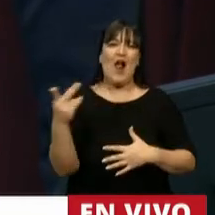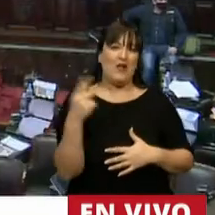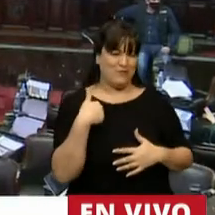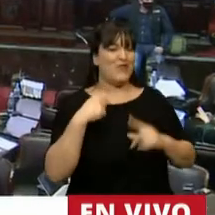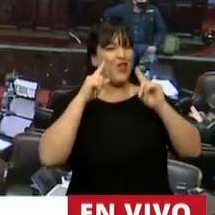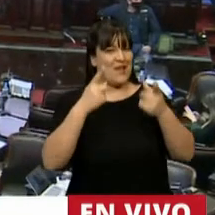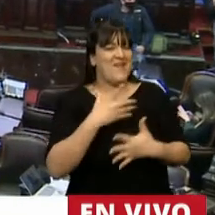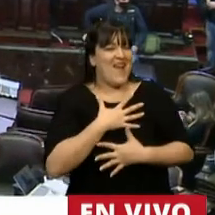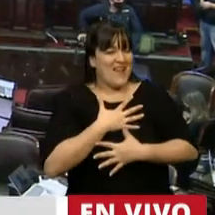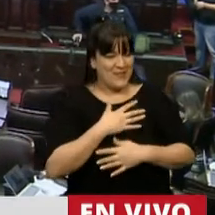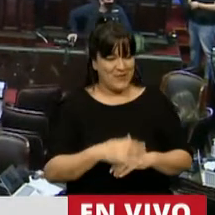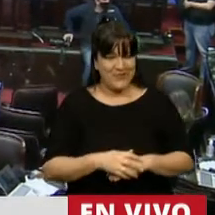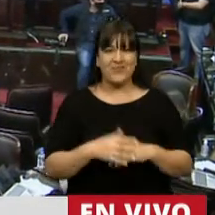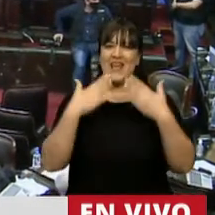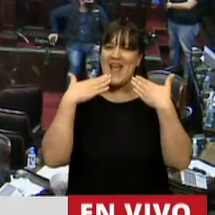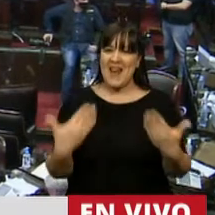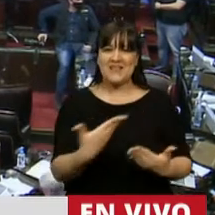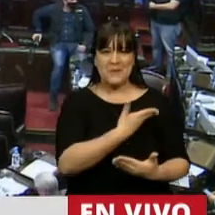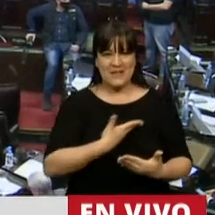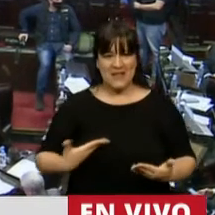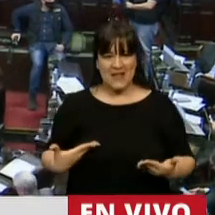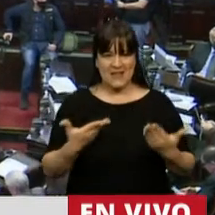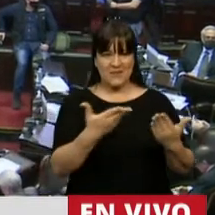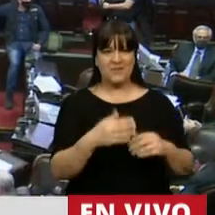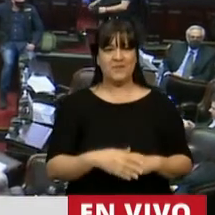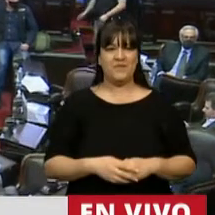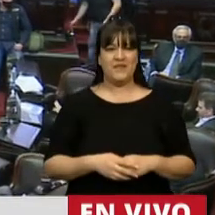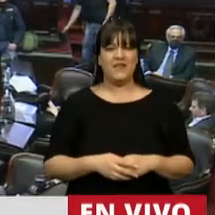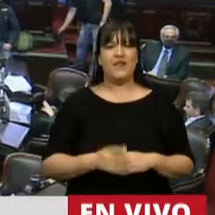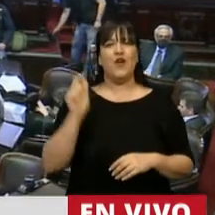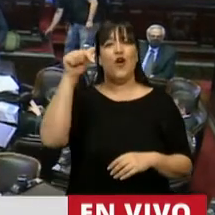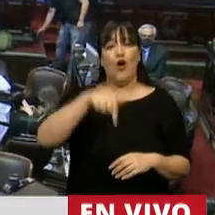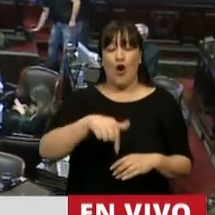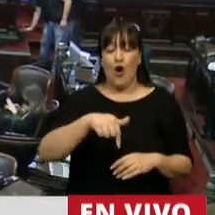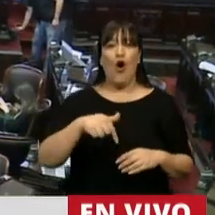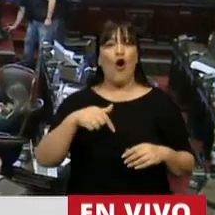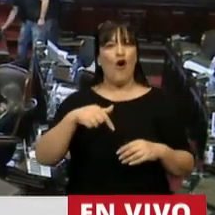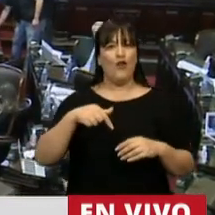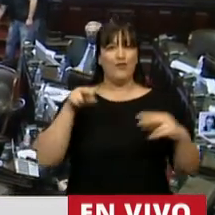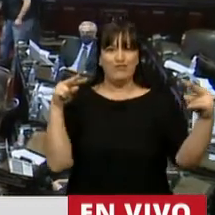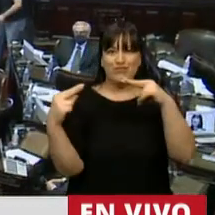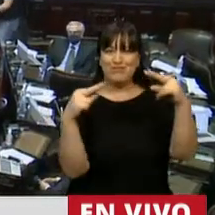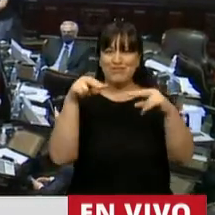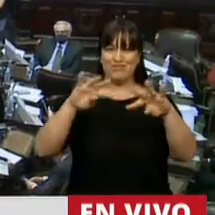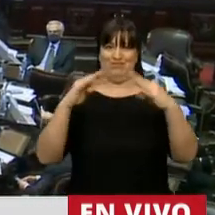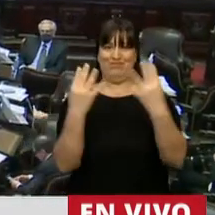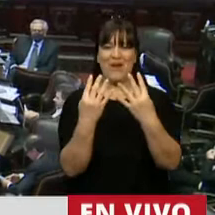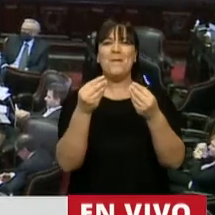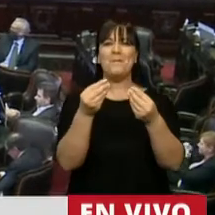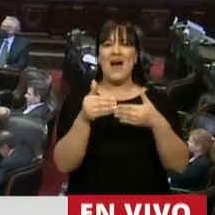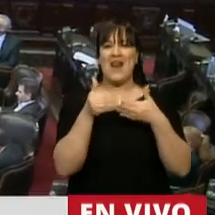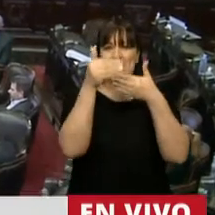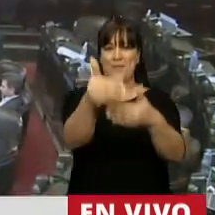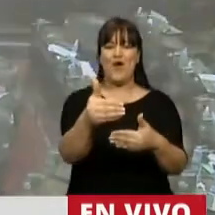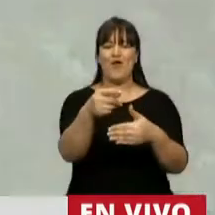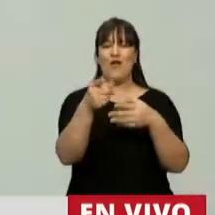es el mutuo el cariño. Bueno, muchas gracias, señor Presidente. Hoy nos encontramos en esta casa con el fin de adecuar la prórroga del